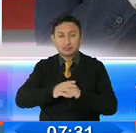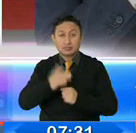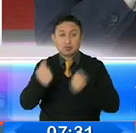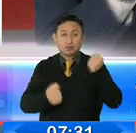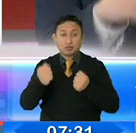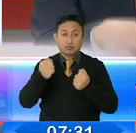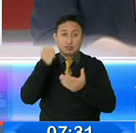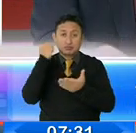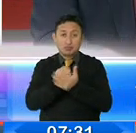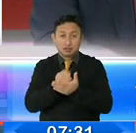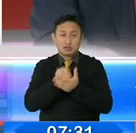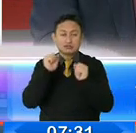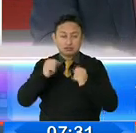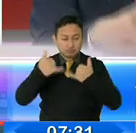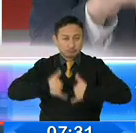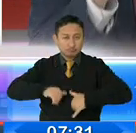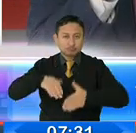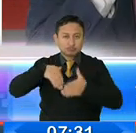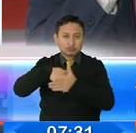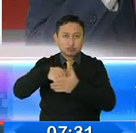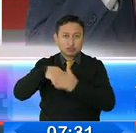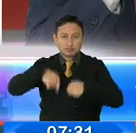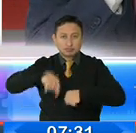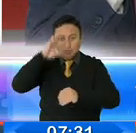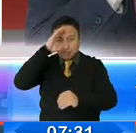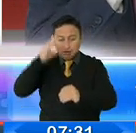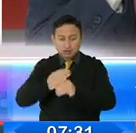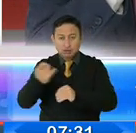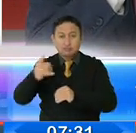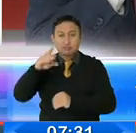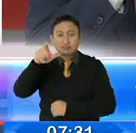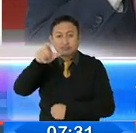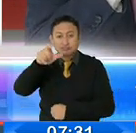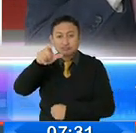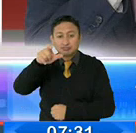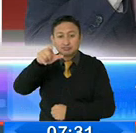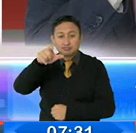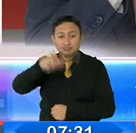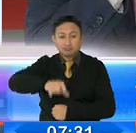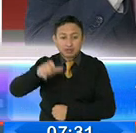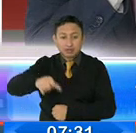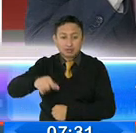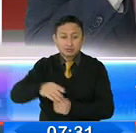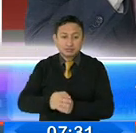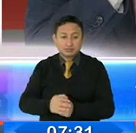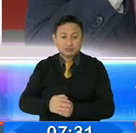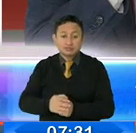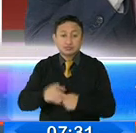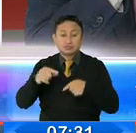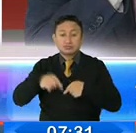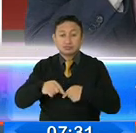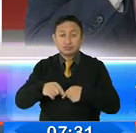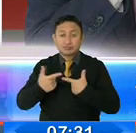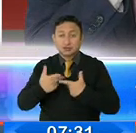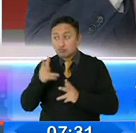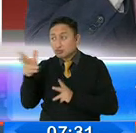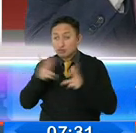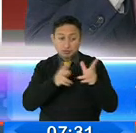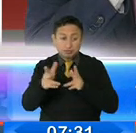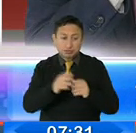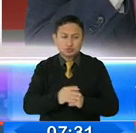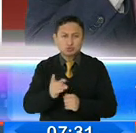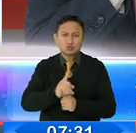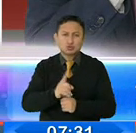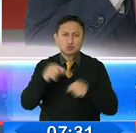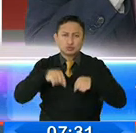restricción vehicular, esto es importantísimo, con el afán de que la ciudad evite moverse demasiado en el sentido